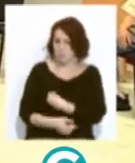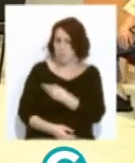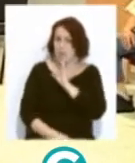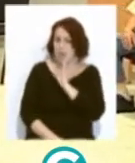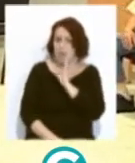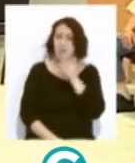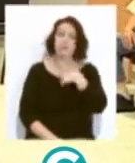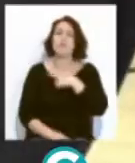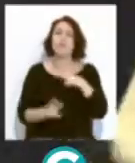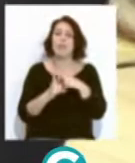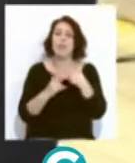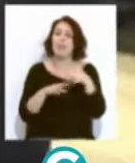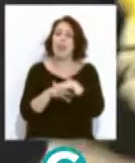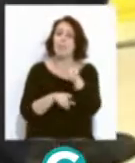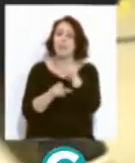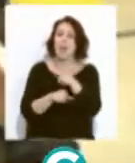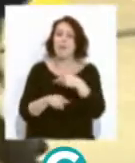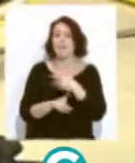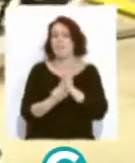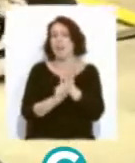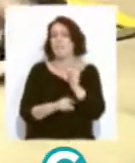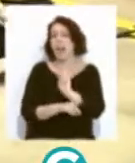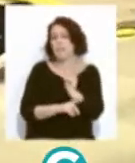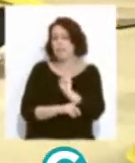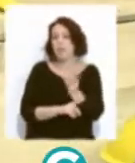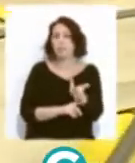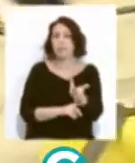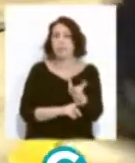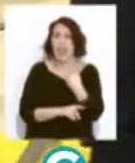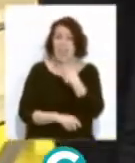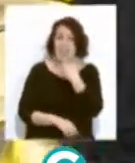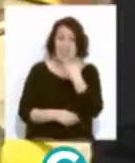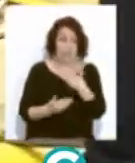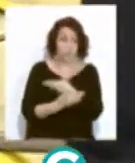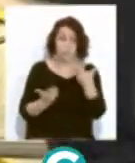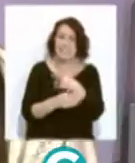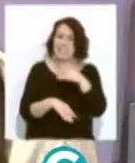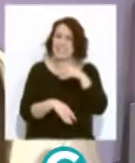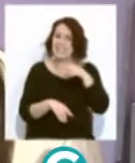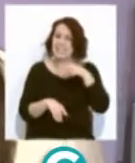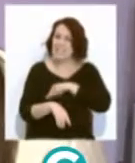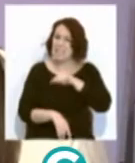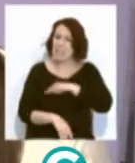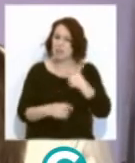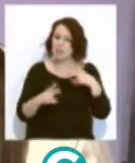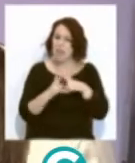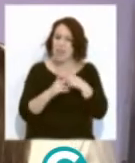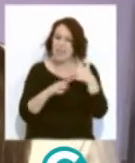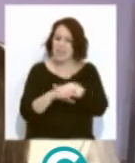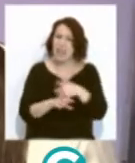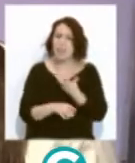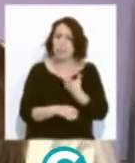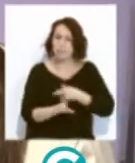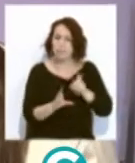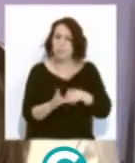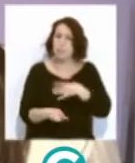vivamos en una sociedad integrada y que las personas afectadas de Parkinson, con la edad que tengan, se sientan integradas en la sociedad, que forman parte